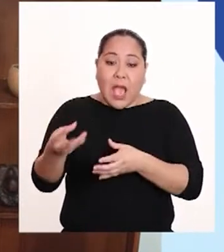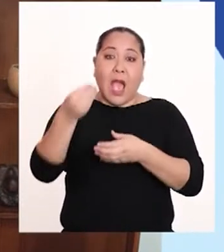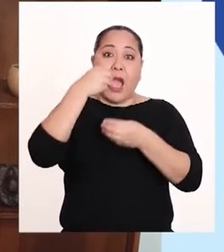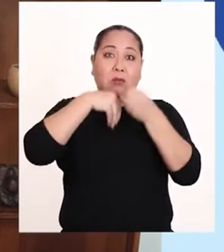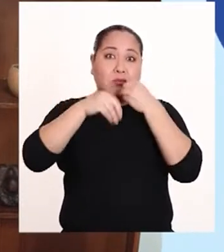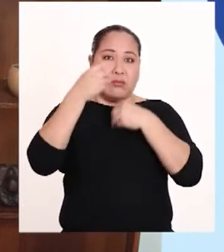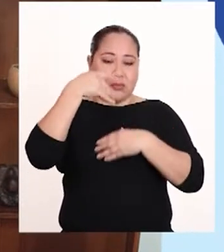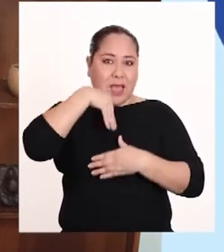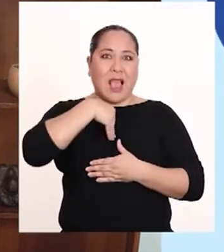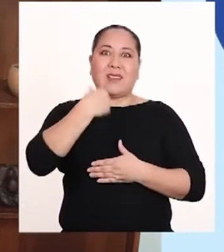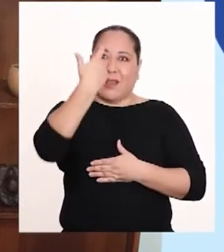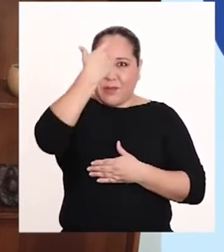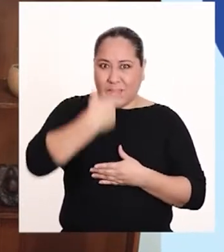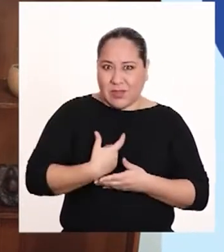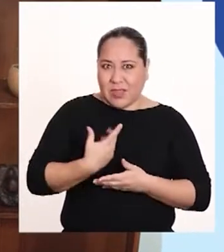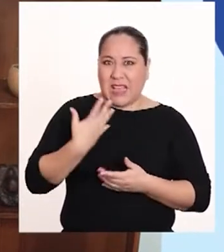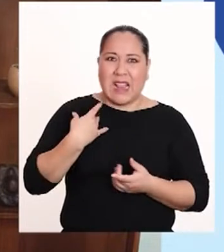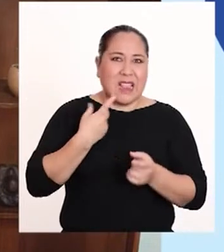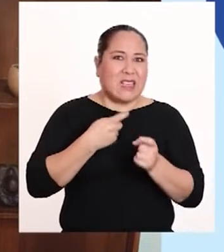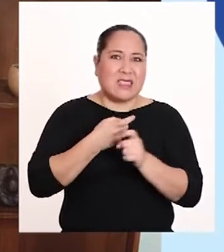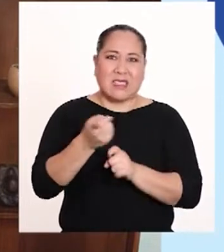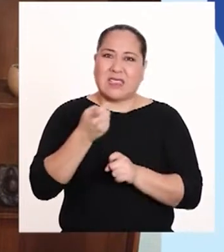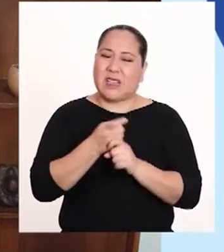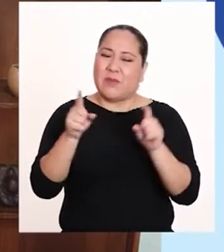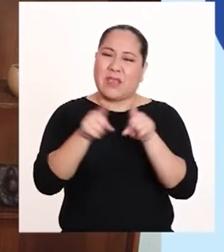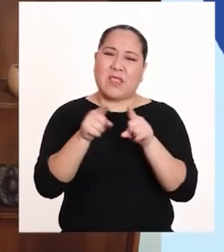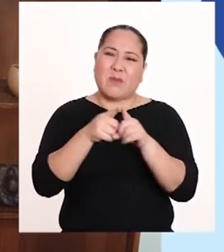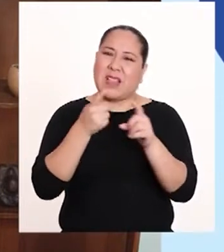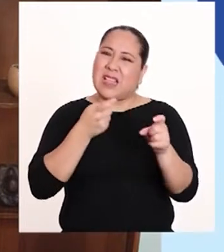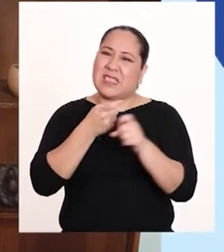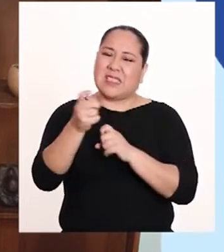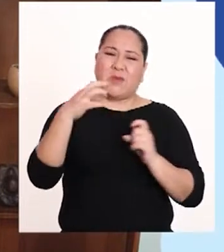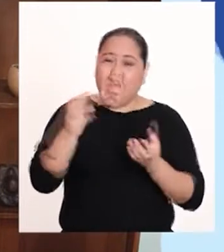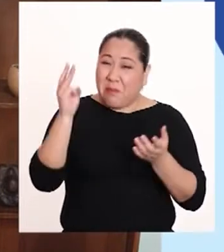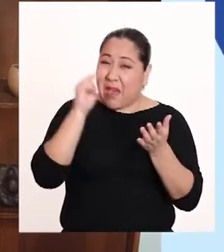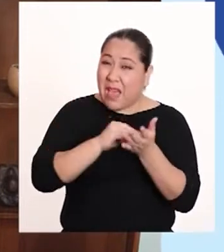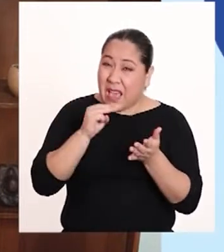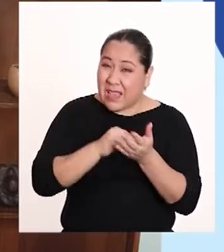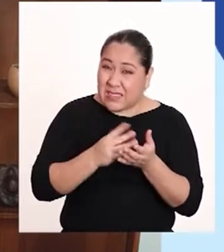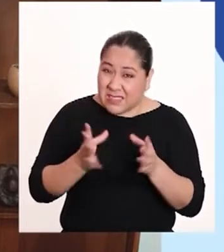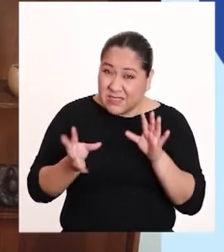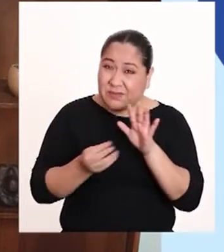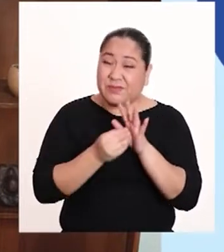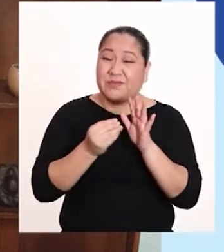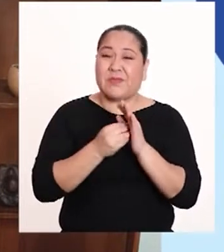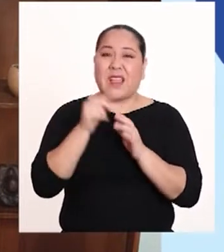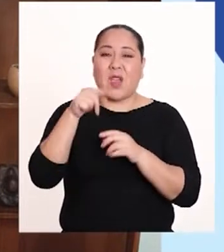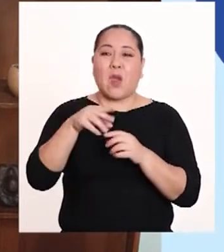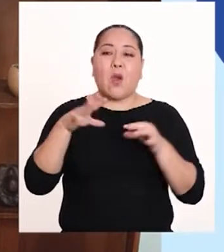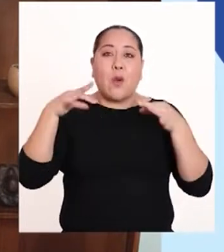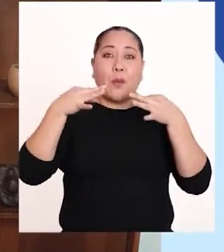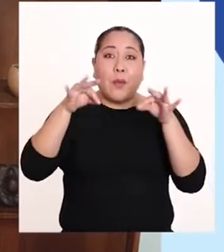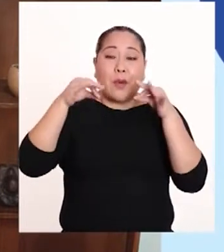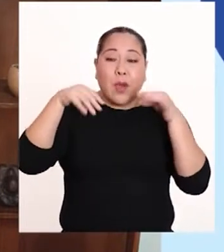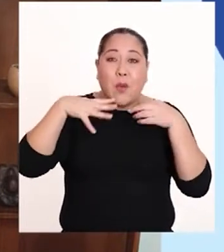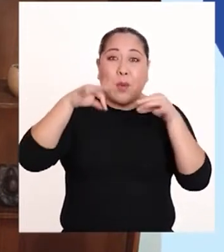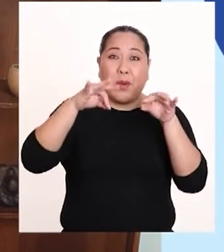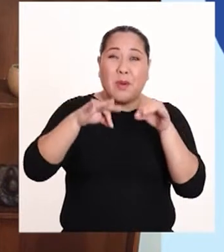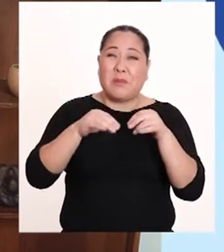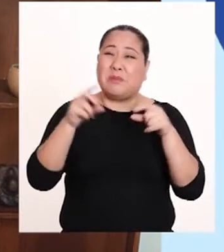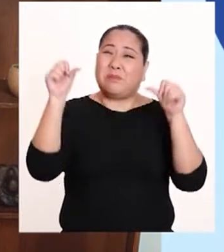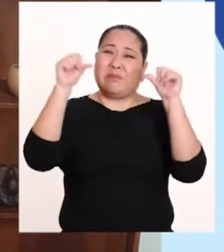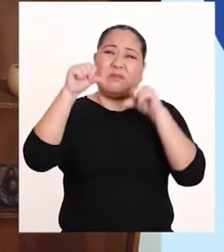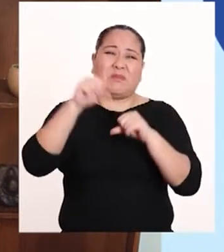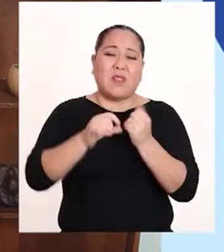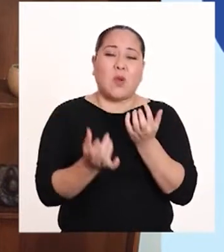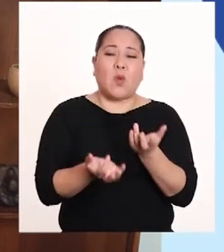organismo y causarnos daño y también al ecosistema. Los plásticos son un problema cuando se